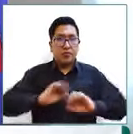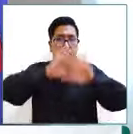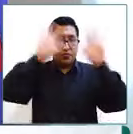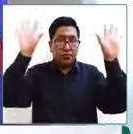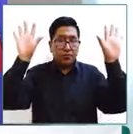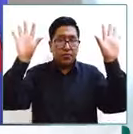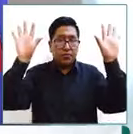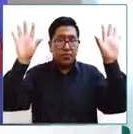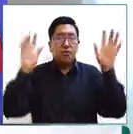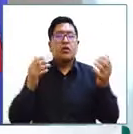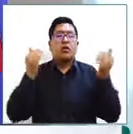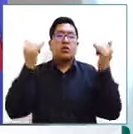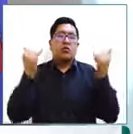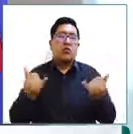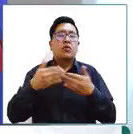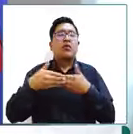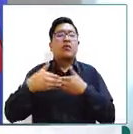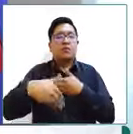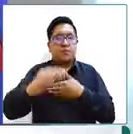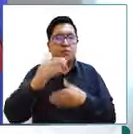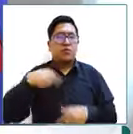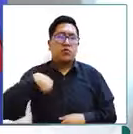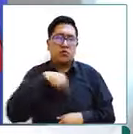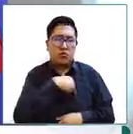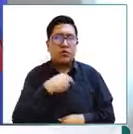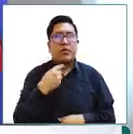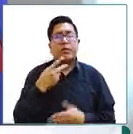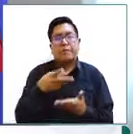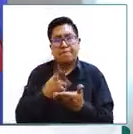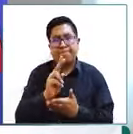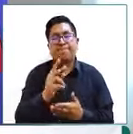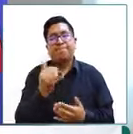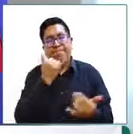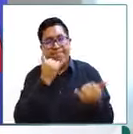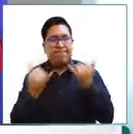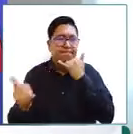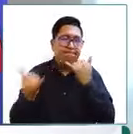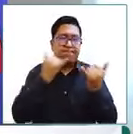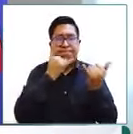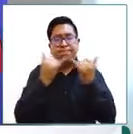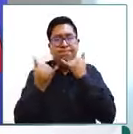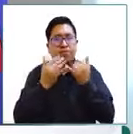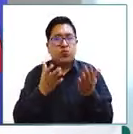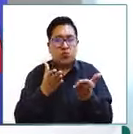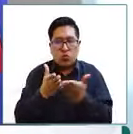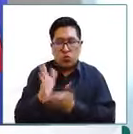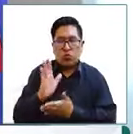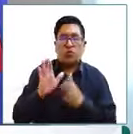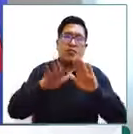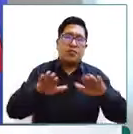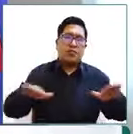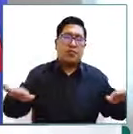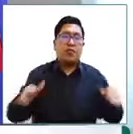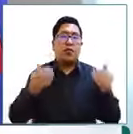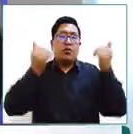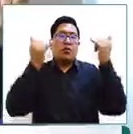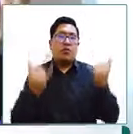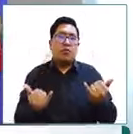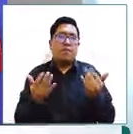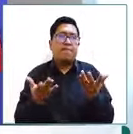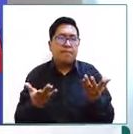hacemos, incurrimos lamentablemente en esa limitación del derecho de los niños. Ahora,